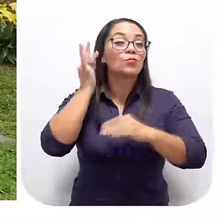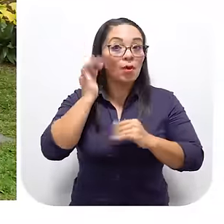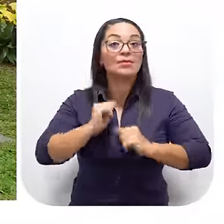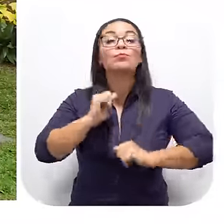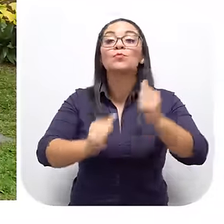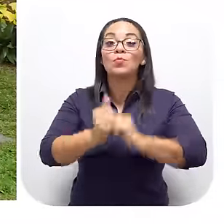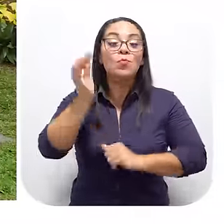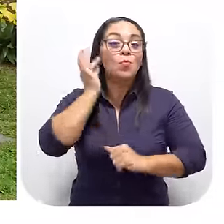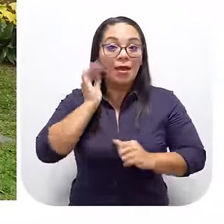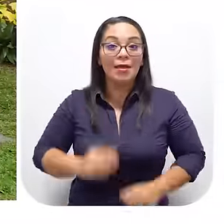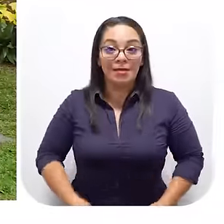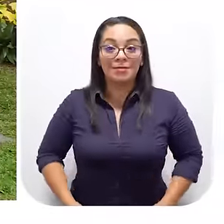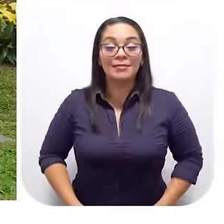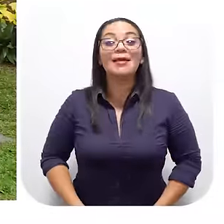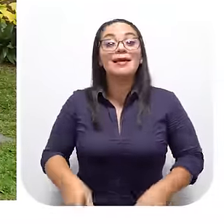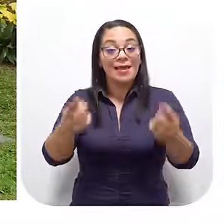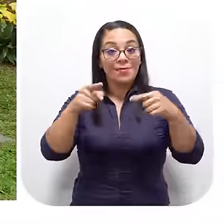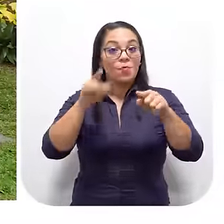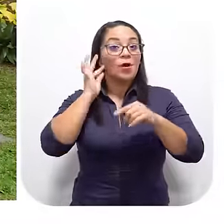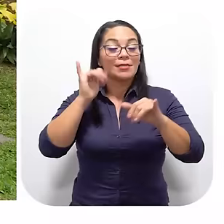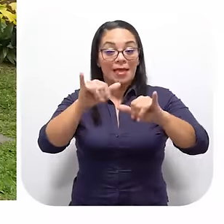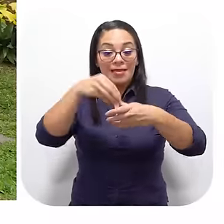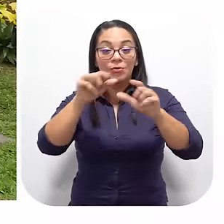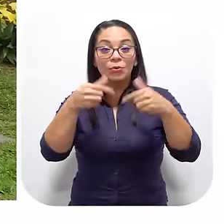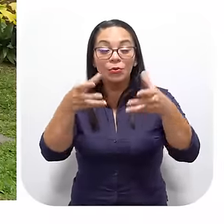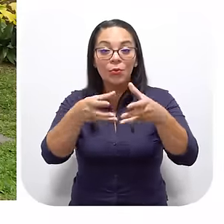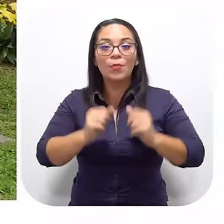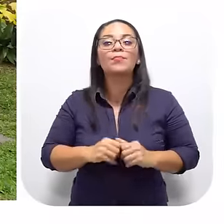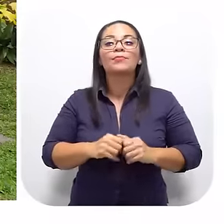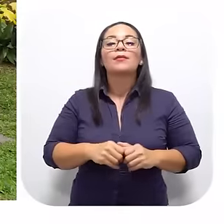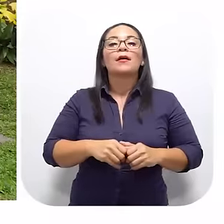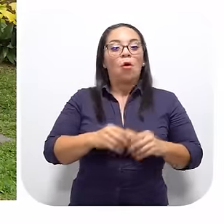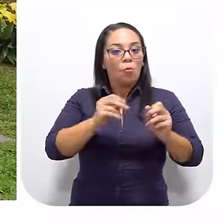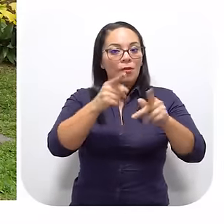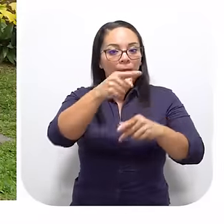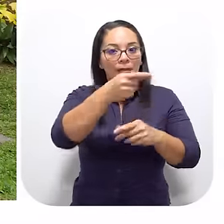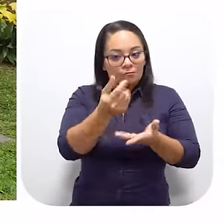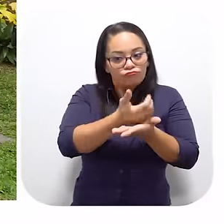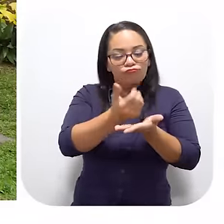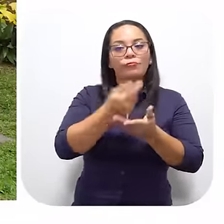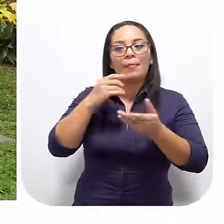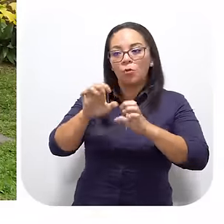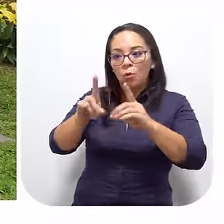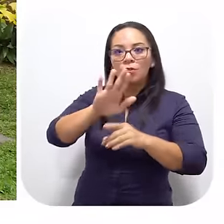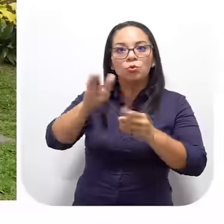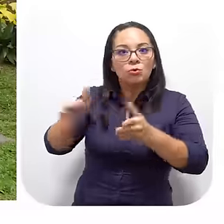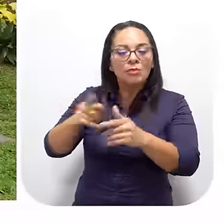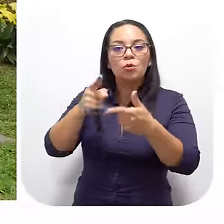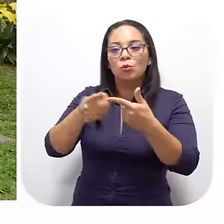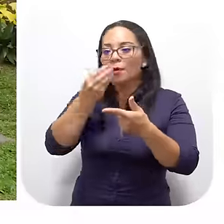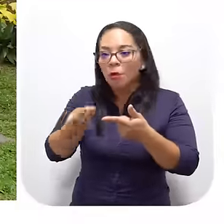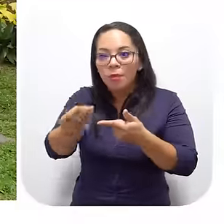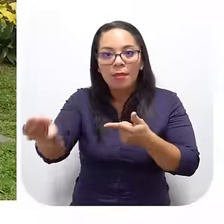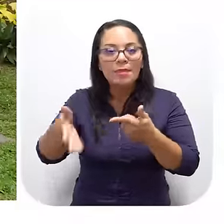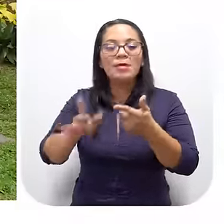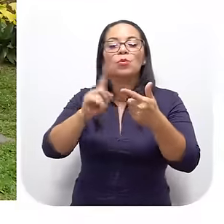gran cantidad De mujeres Porque la mayoría Son mujeres Que están En este grupo A educar A sus hijos A darles de comer